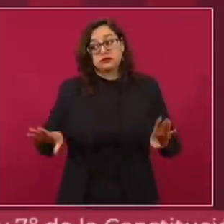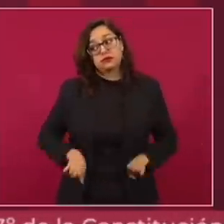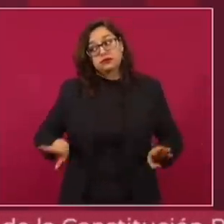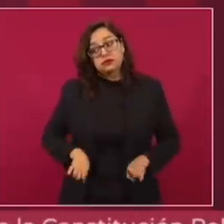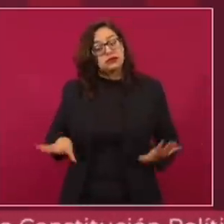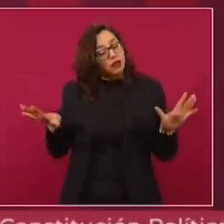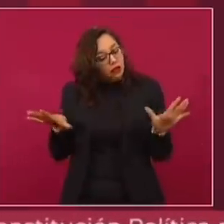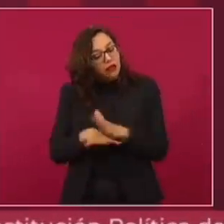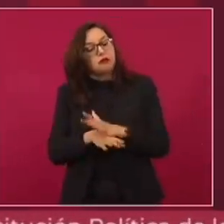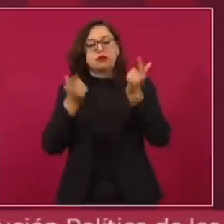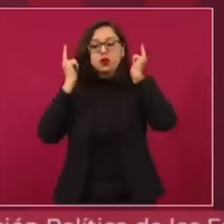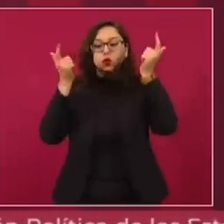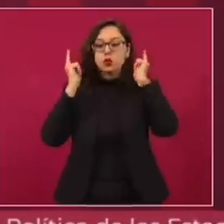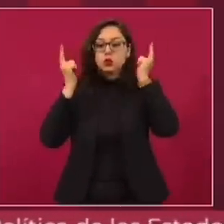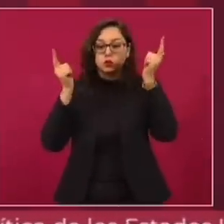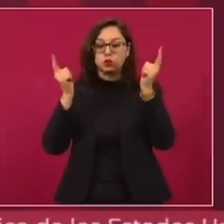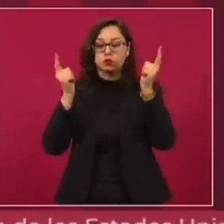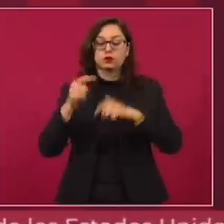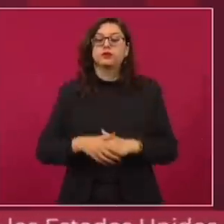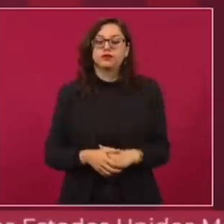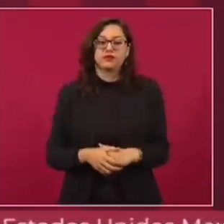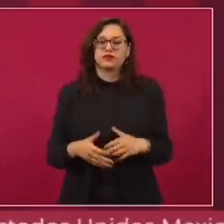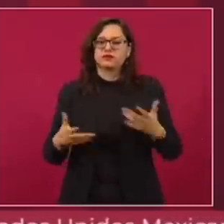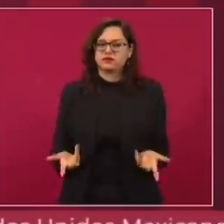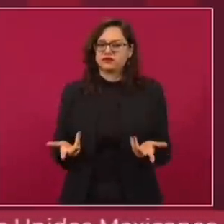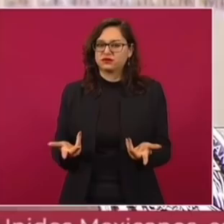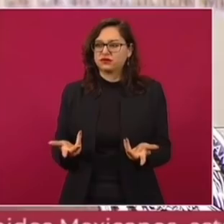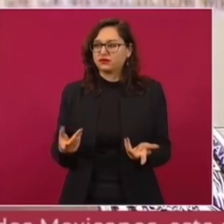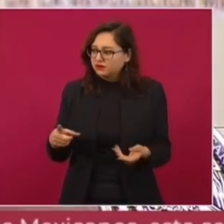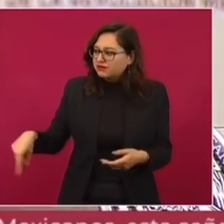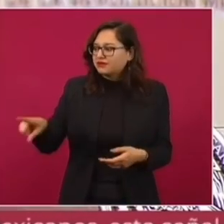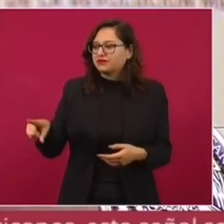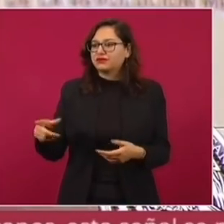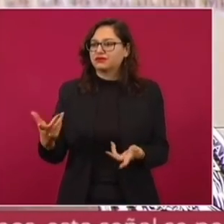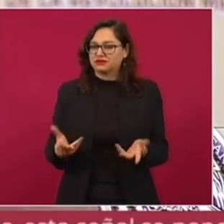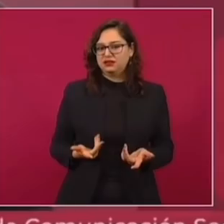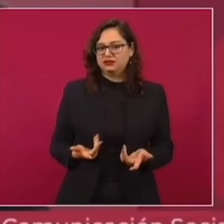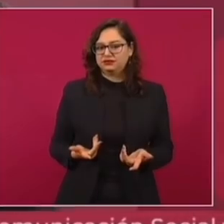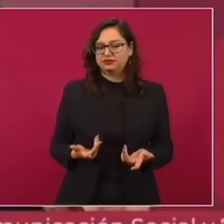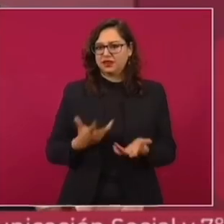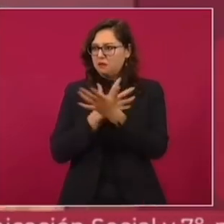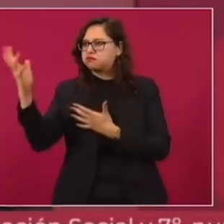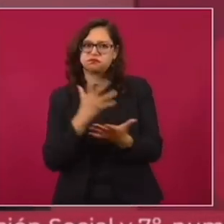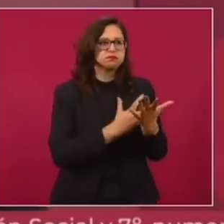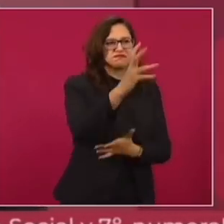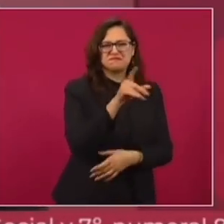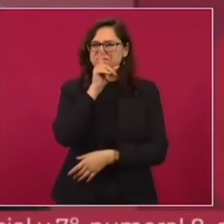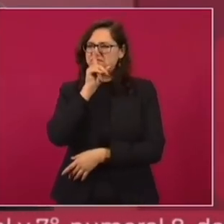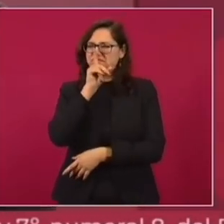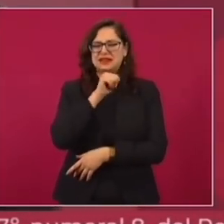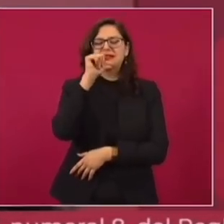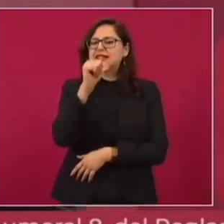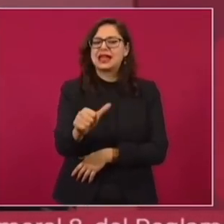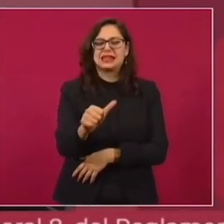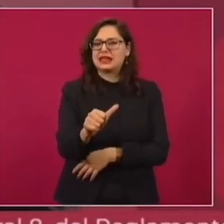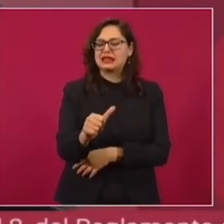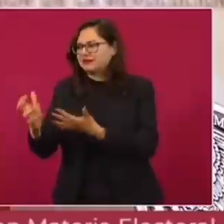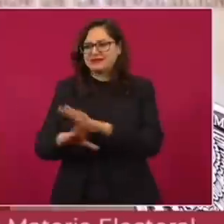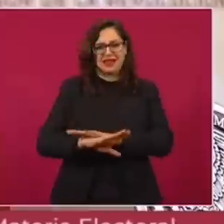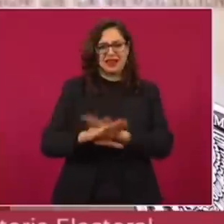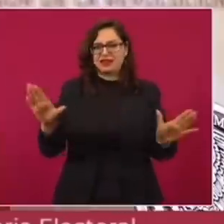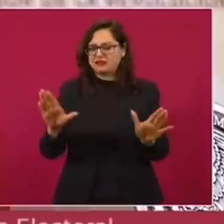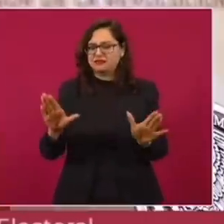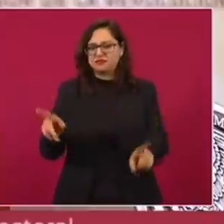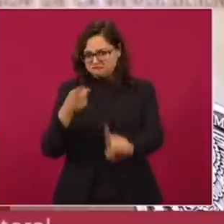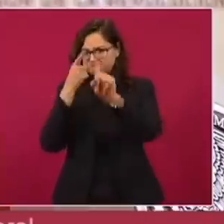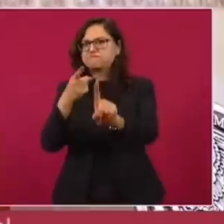actitud y que no le hagan el juego a la derecha, al conservadurismo. Nada de extremismos, ni de izquierda ni de derecha.